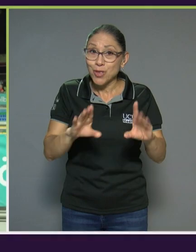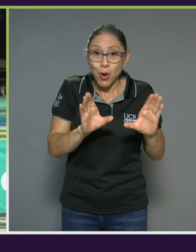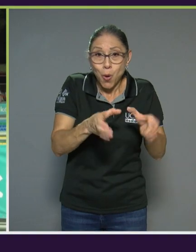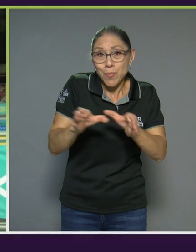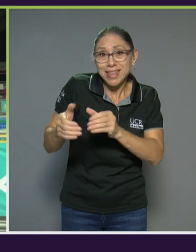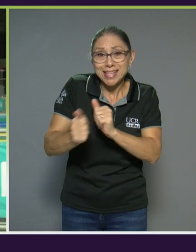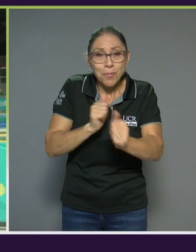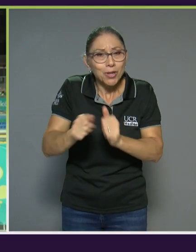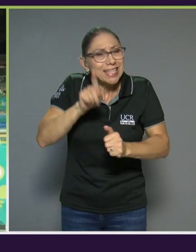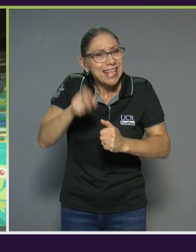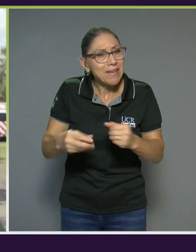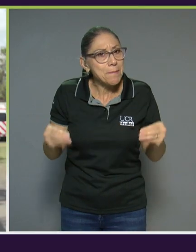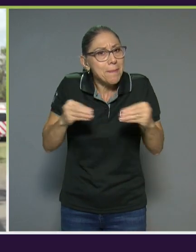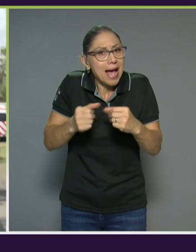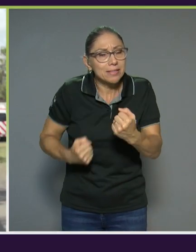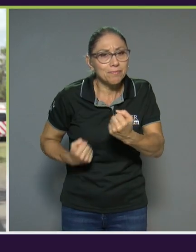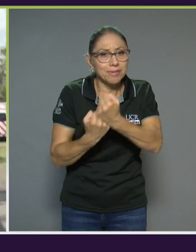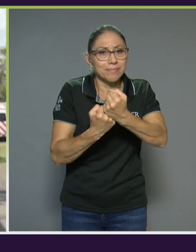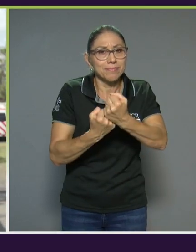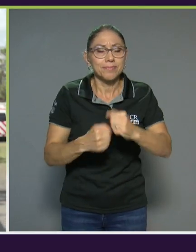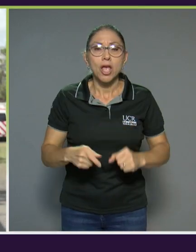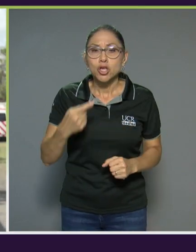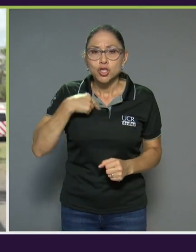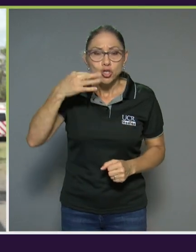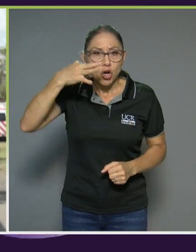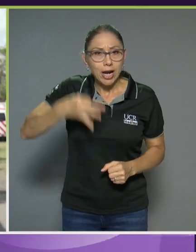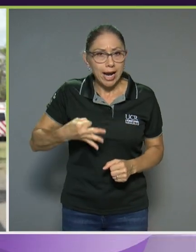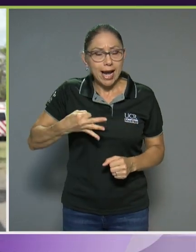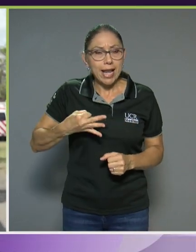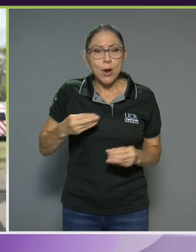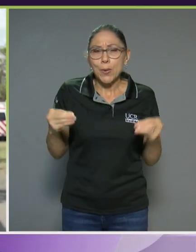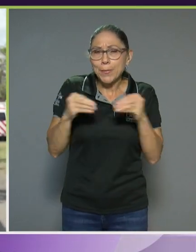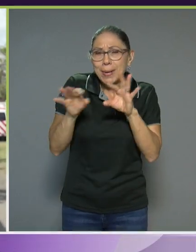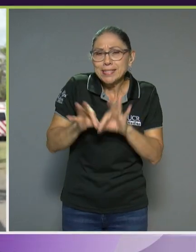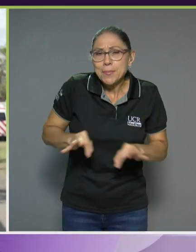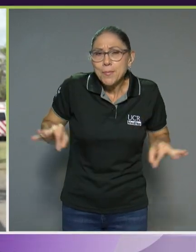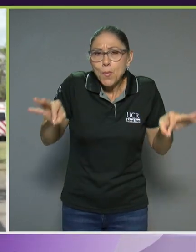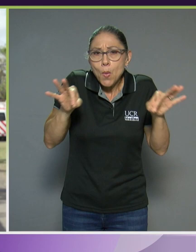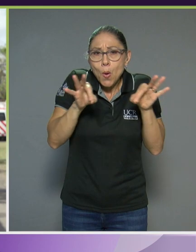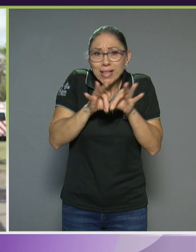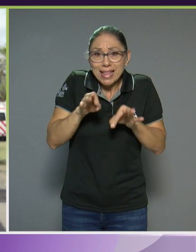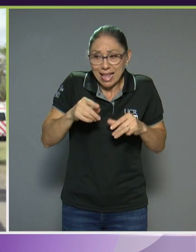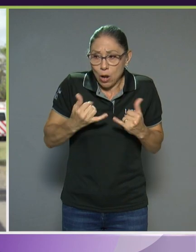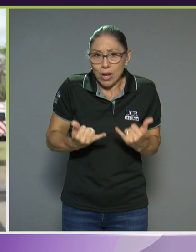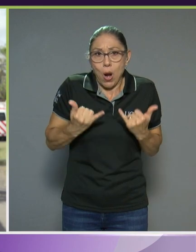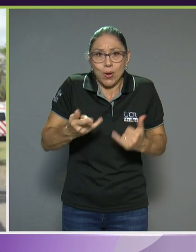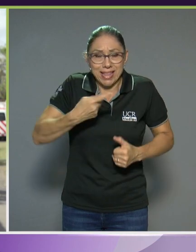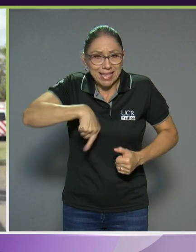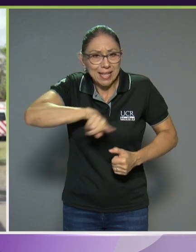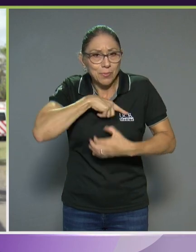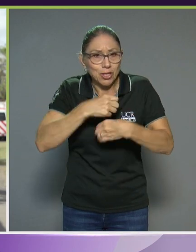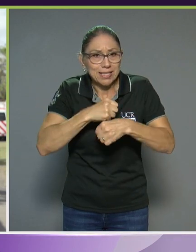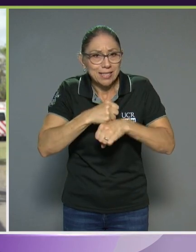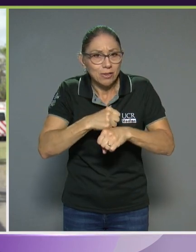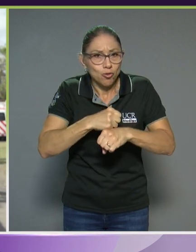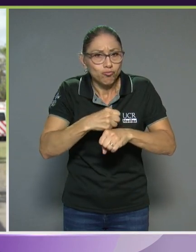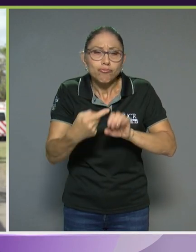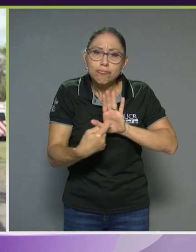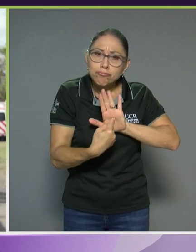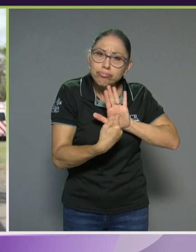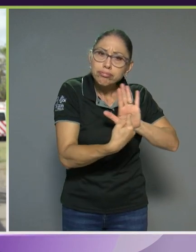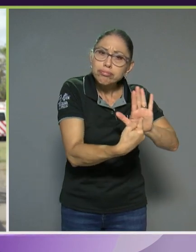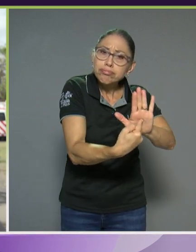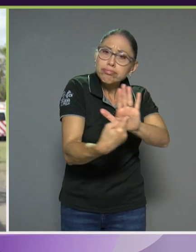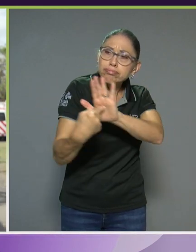deportes tiene que ser aún mayor. Yo creo que la parte más importante es la que estamos haciendo ahorita. El demostrarle al